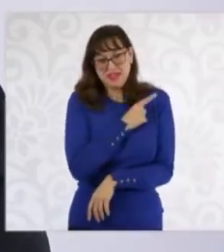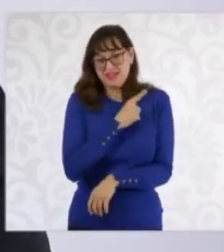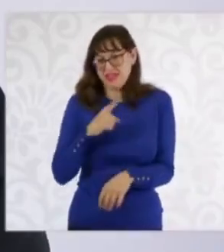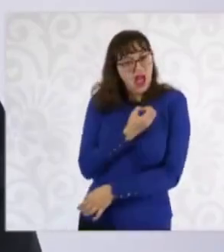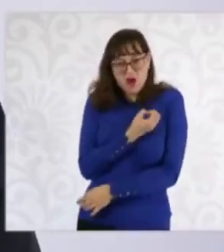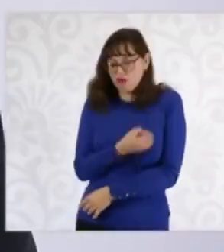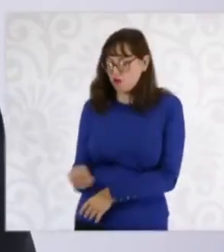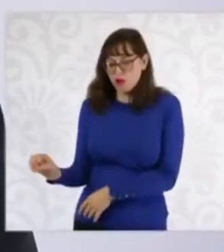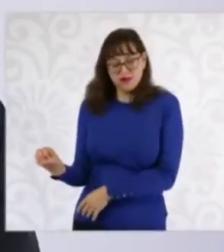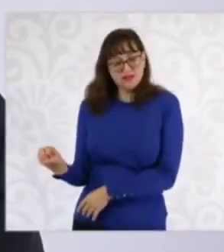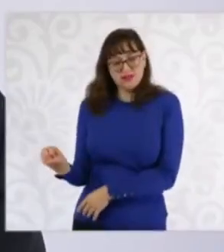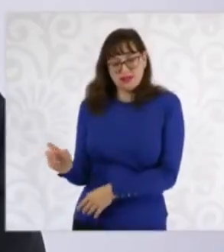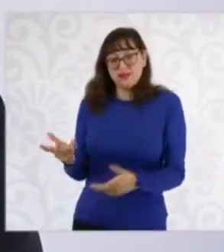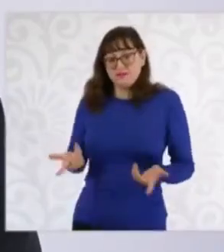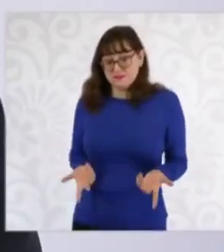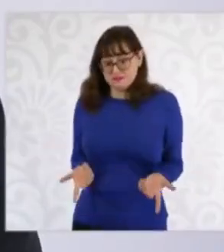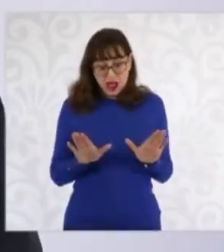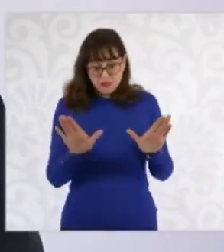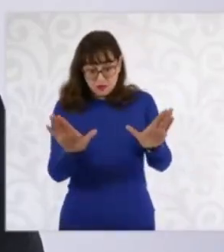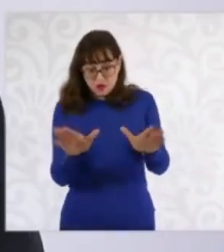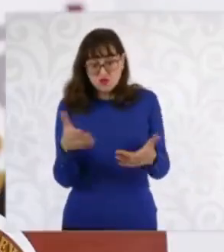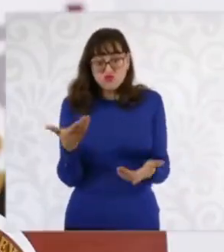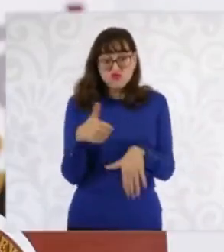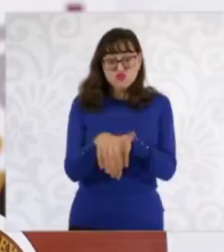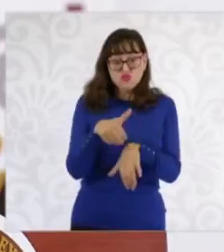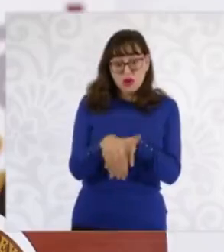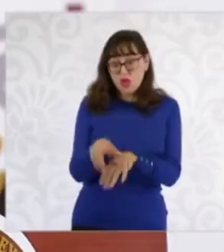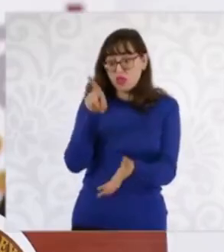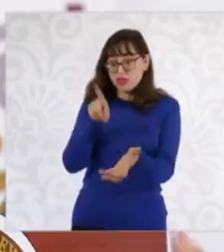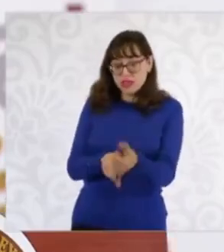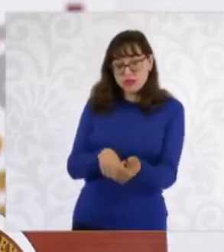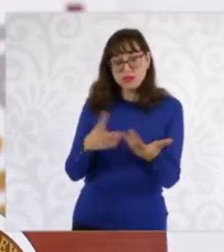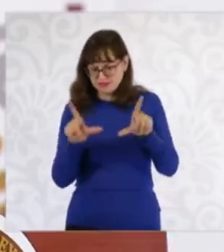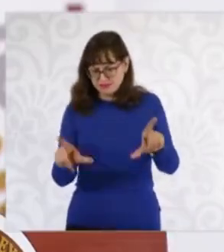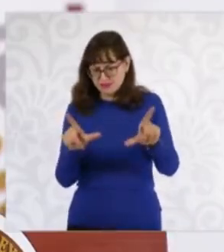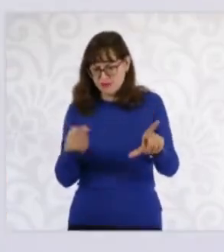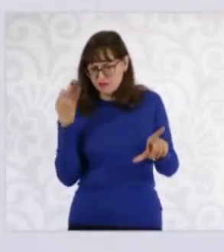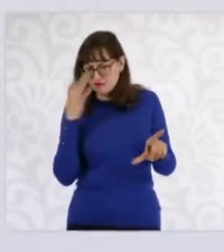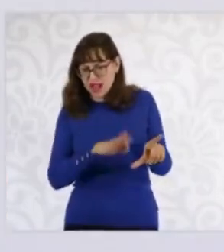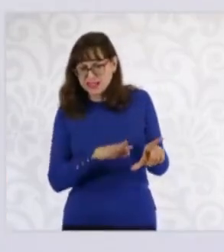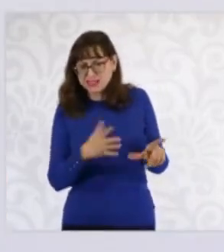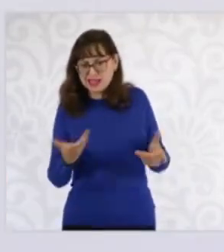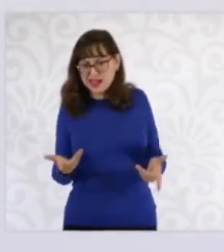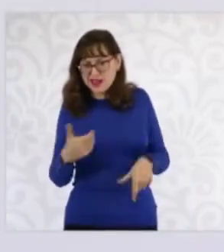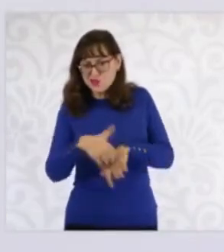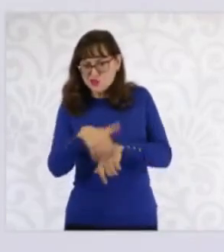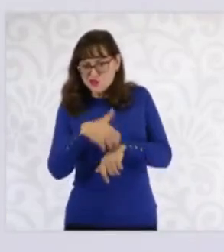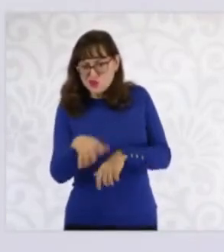tiene que identificar el vehículo, que en este caso es el avión, que traía sus matrículas clonadas. Se tiene que identificar